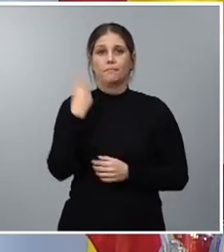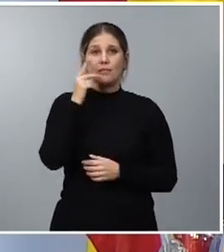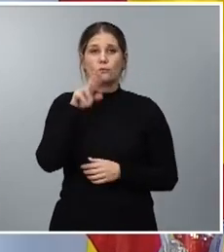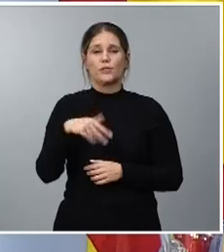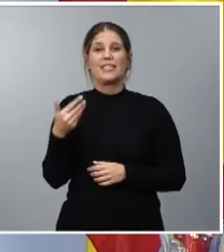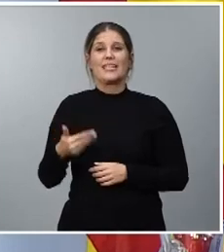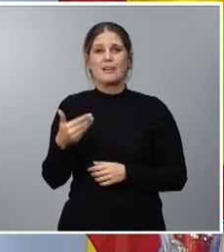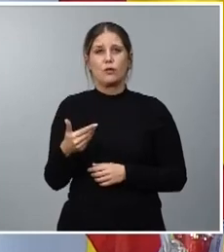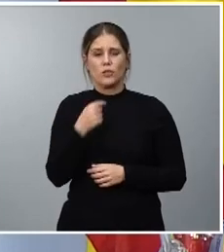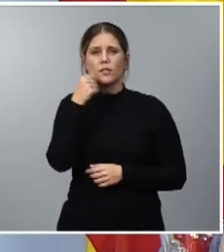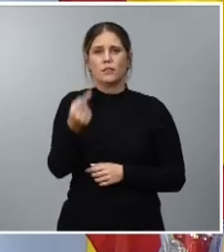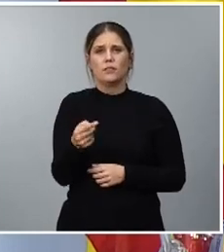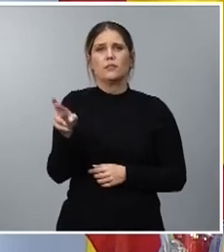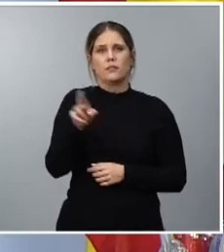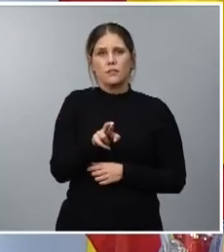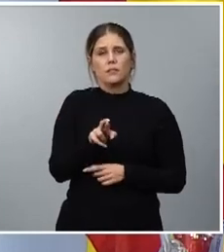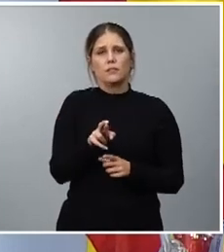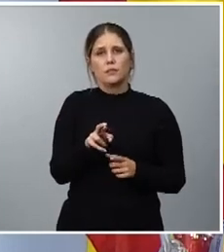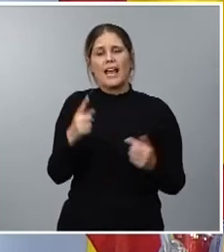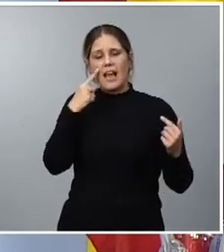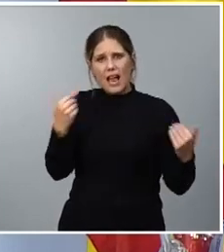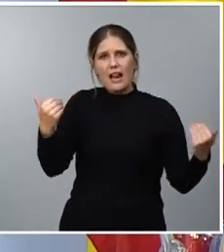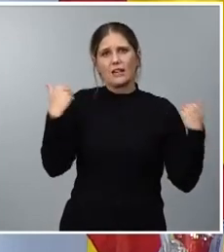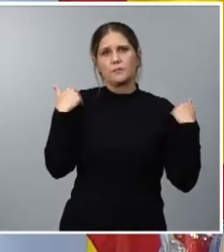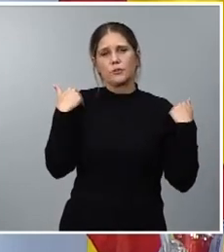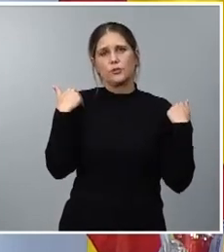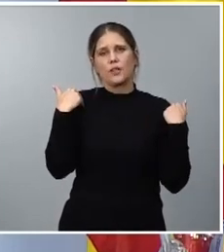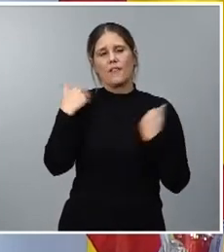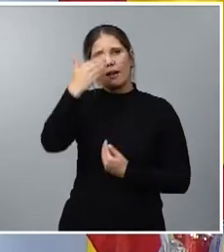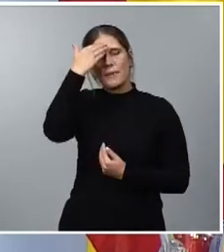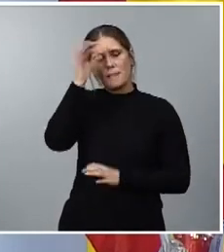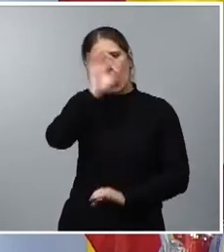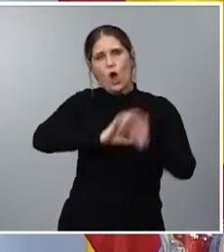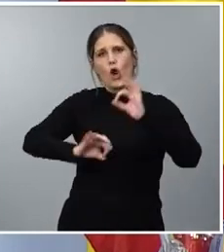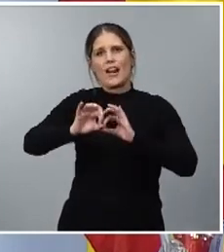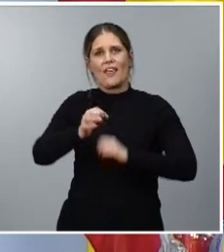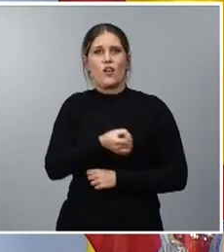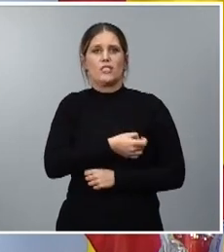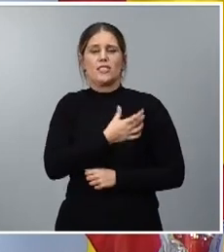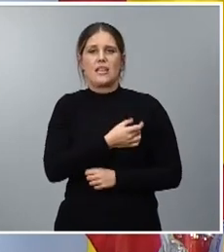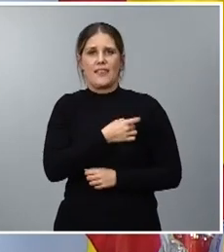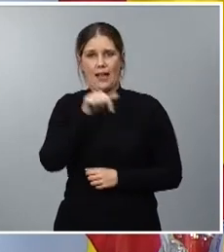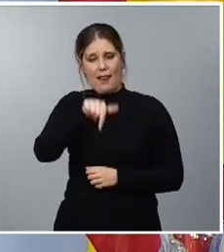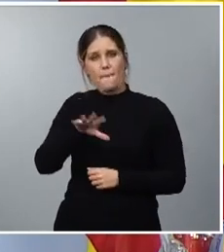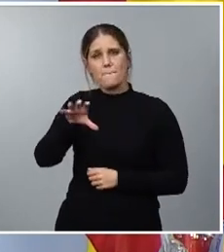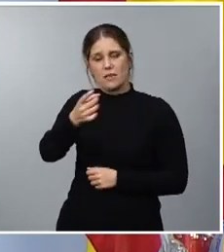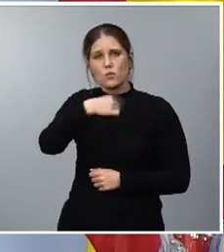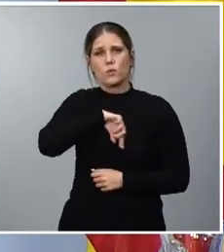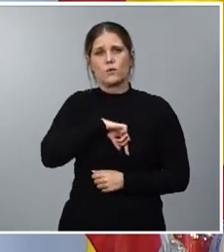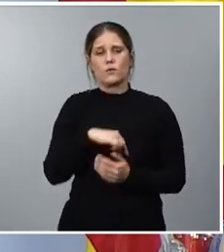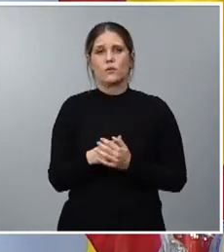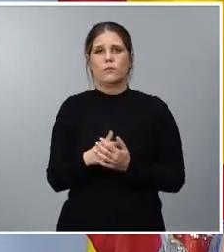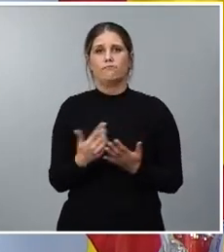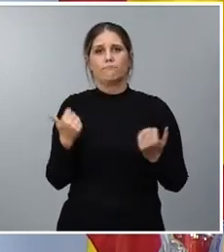resaltar una vez más la responsabilidad de las principales organizaciones sindicales en nuestro país en concreto